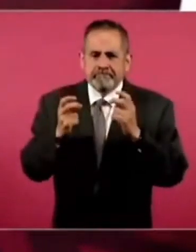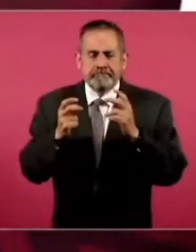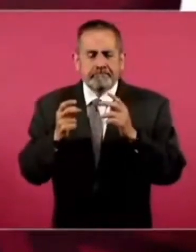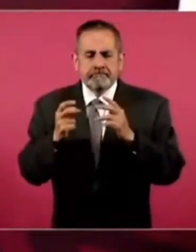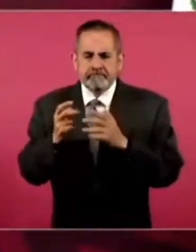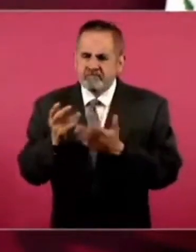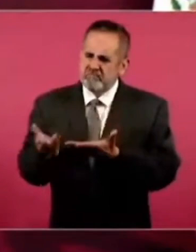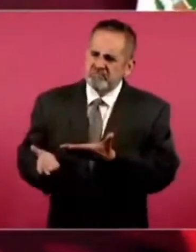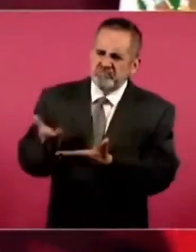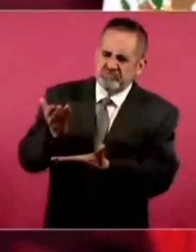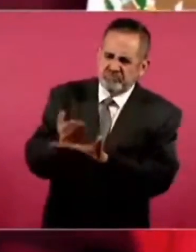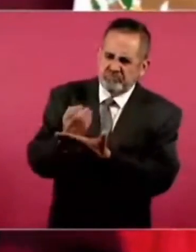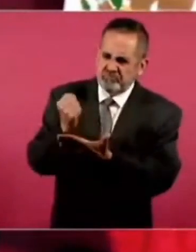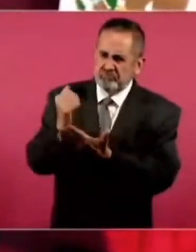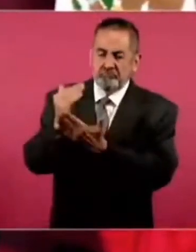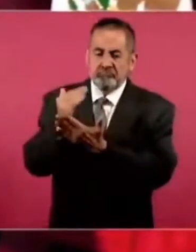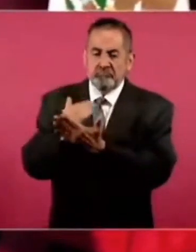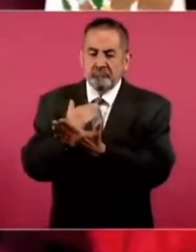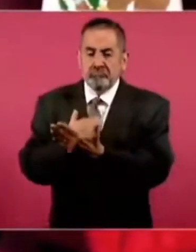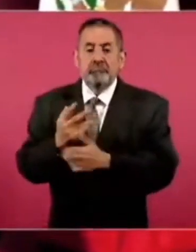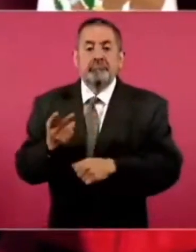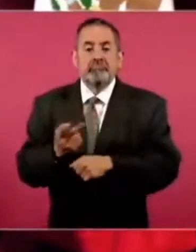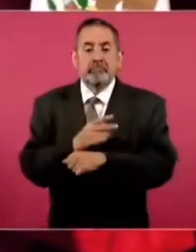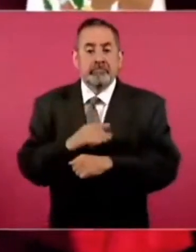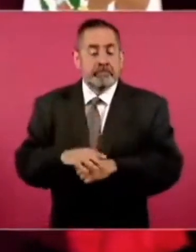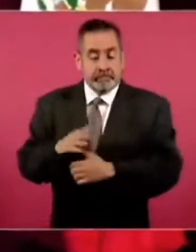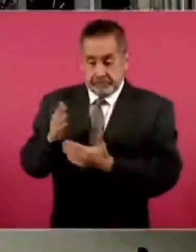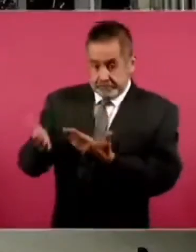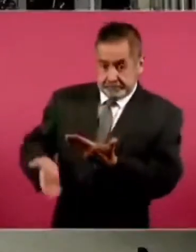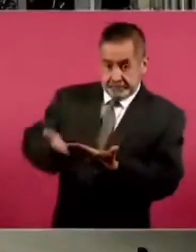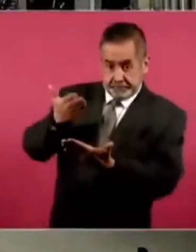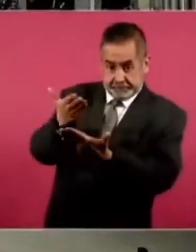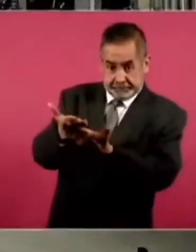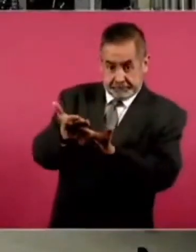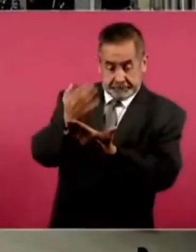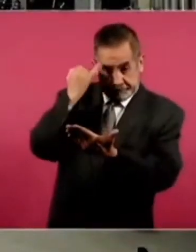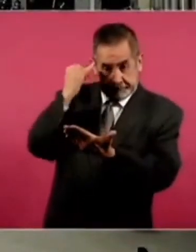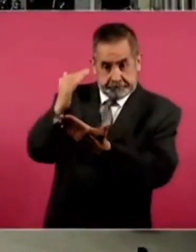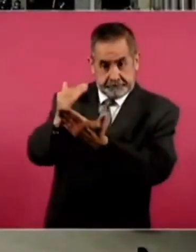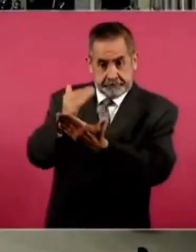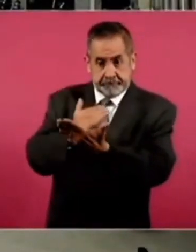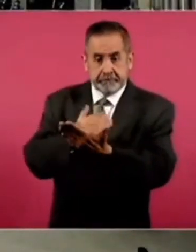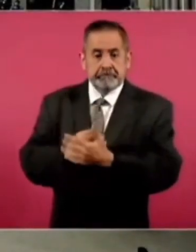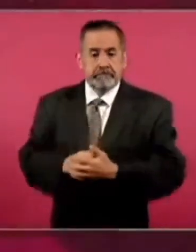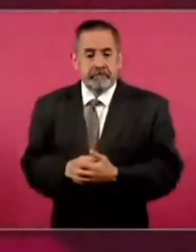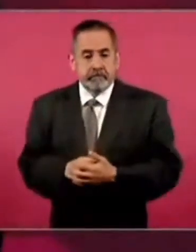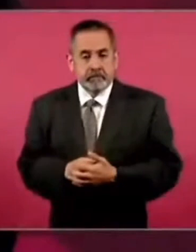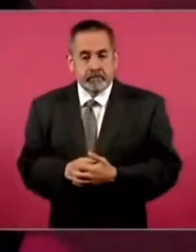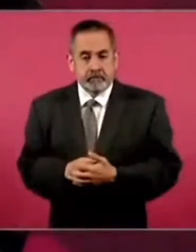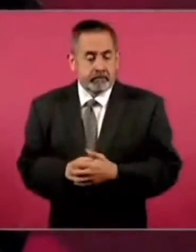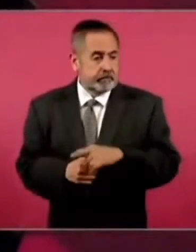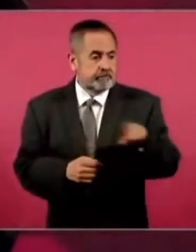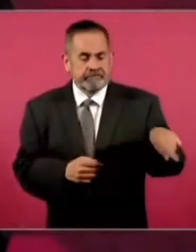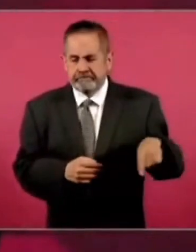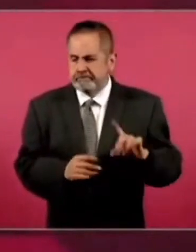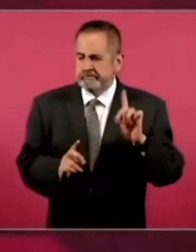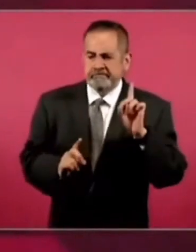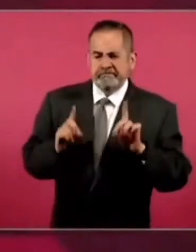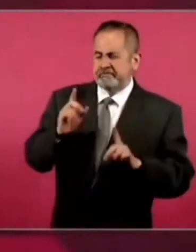Y. Su iniciativa. Es muy. Cuestionada.